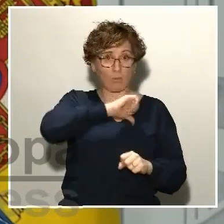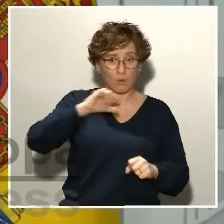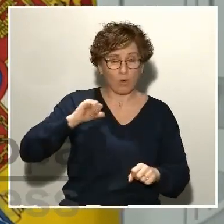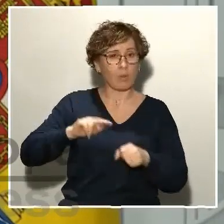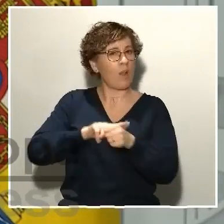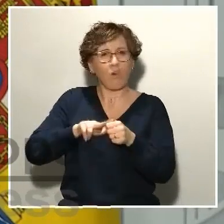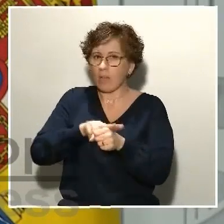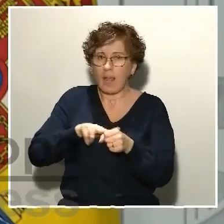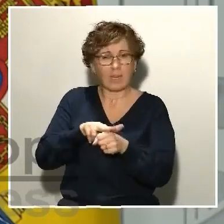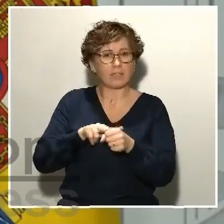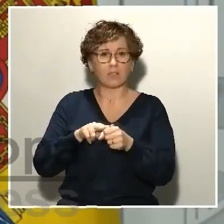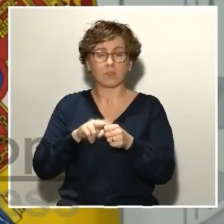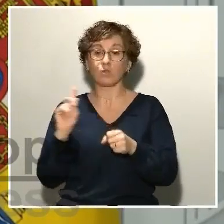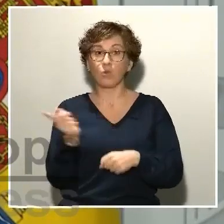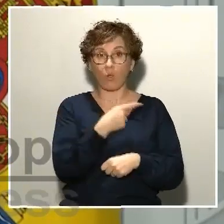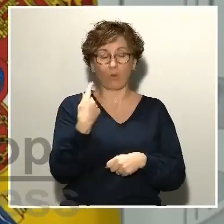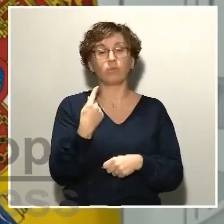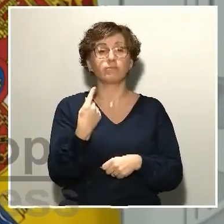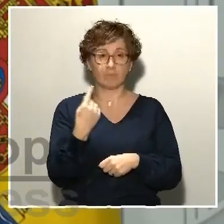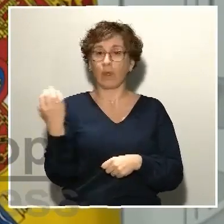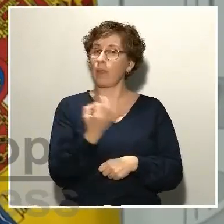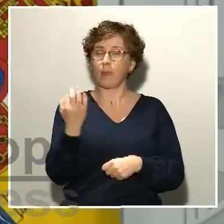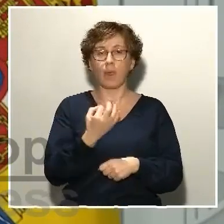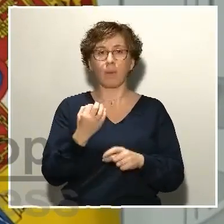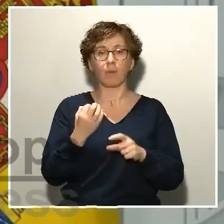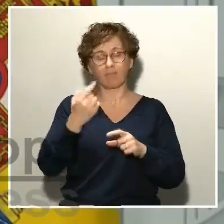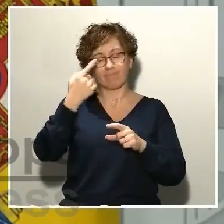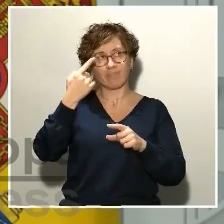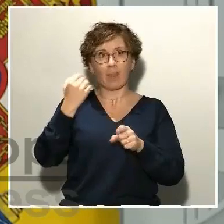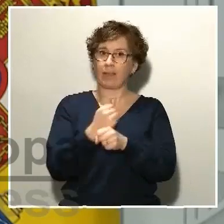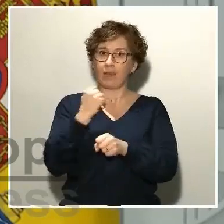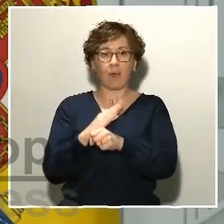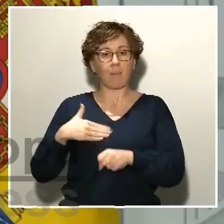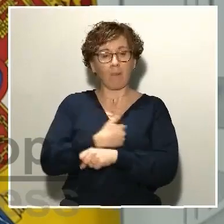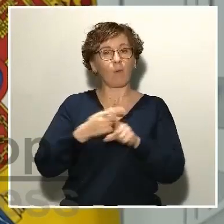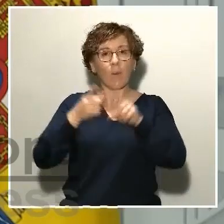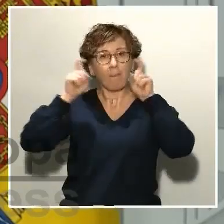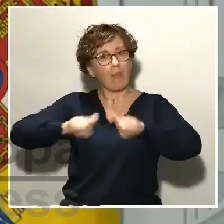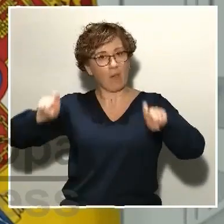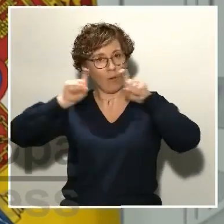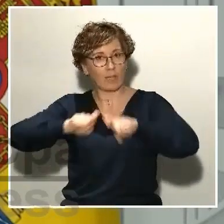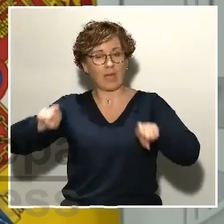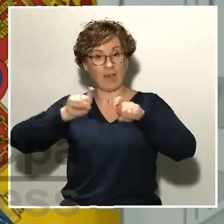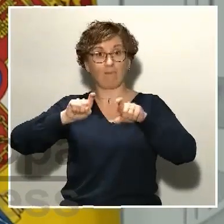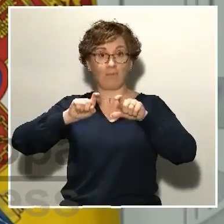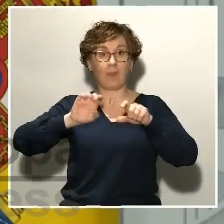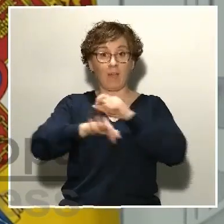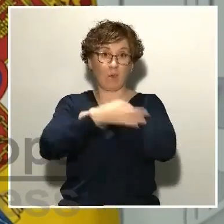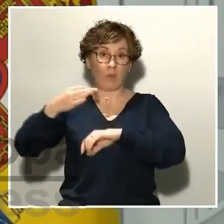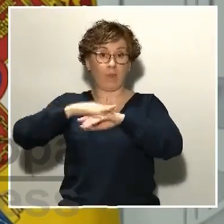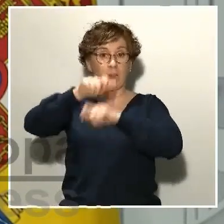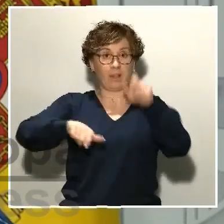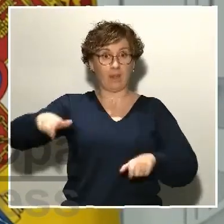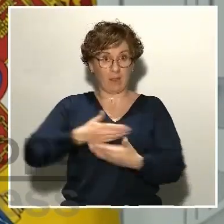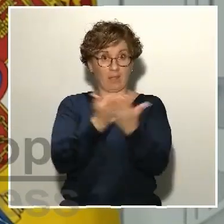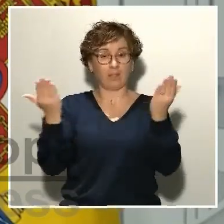tenido en primer lugar que mantener una postura de pedagogía, de trasladar la pedagogía adecuada al conjunto de la ciudadanía ante una situación que